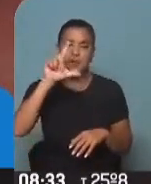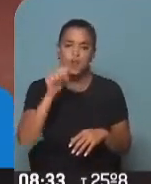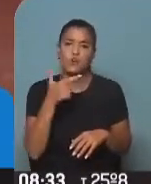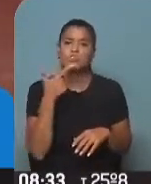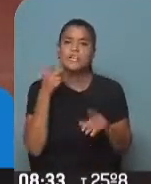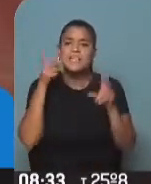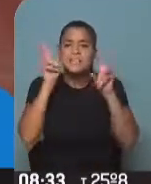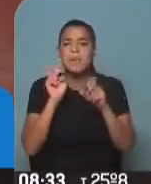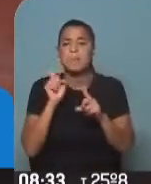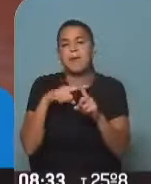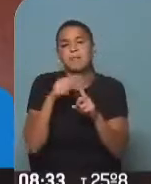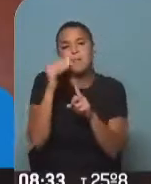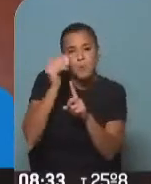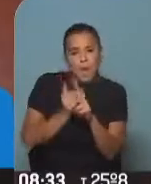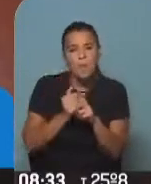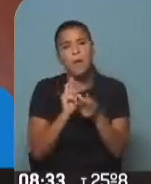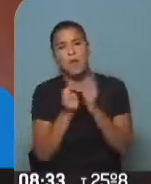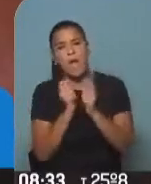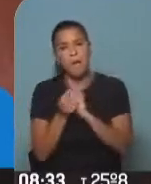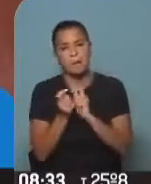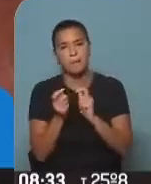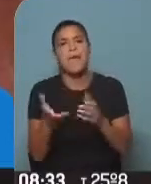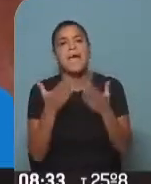de las temperaturas bajas, los cambios de temperatura. Gracias a nada. Muchas gracias.